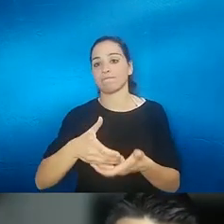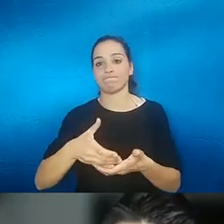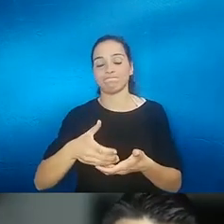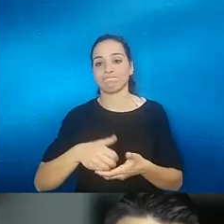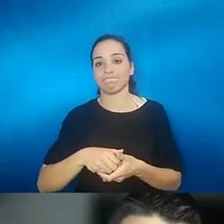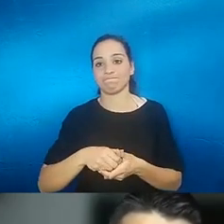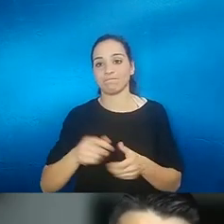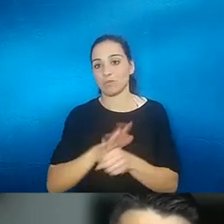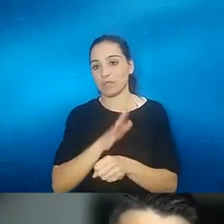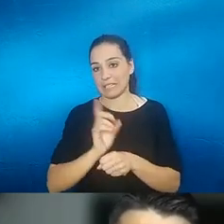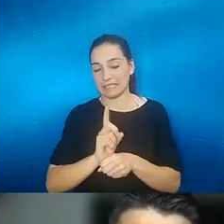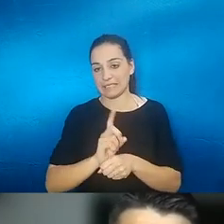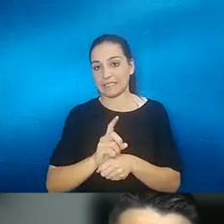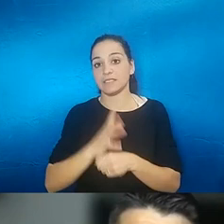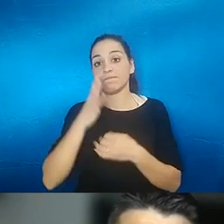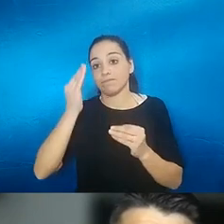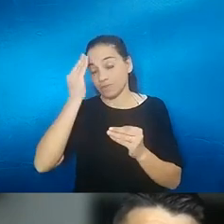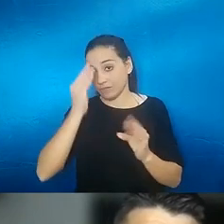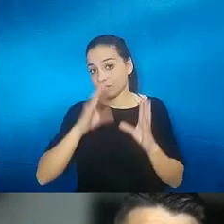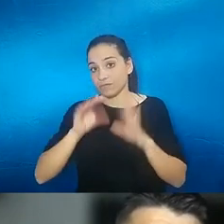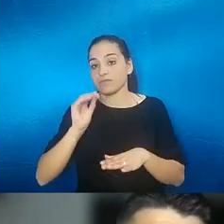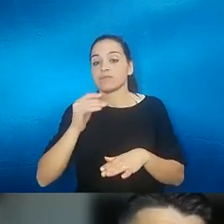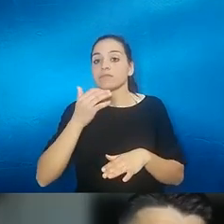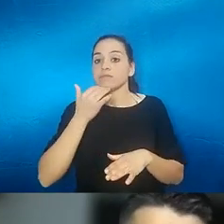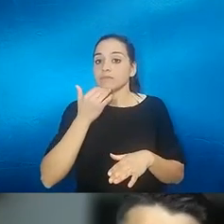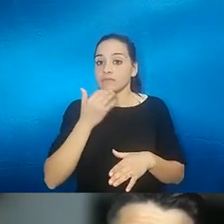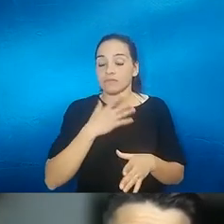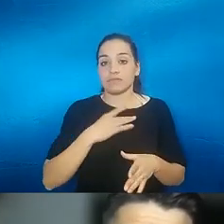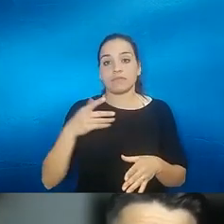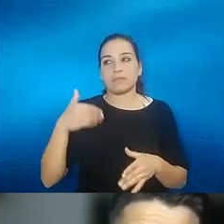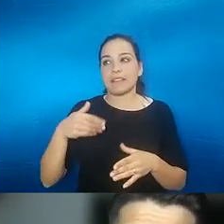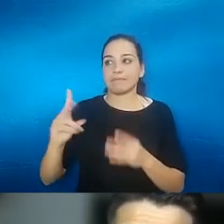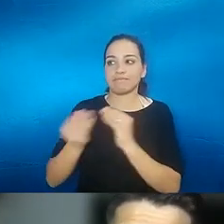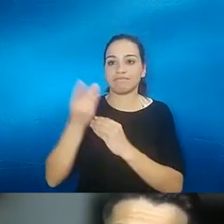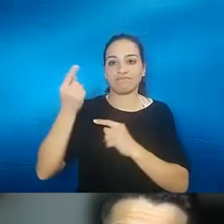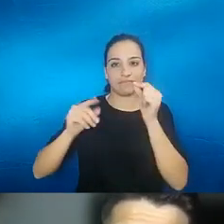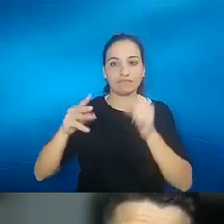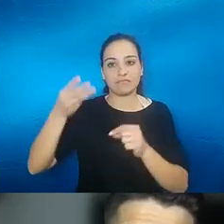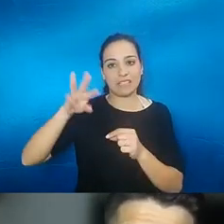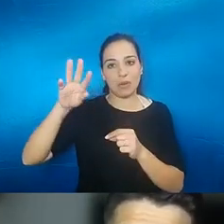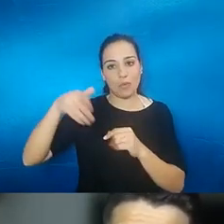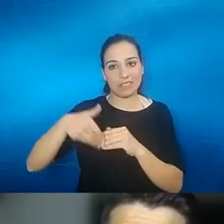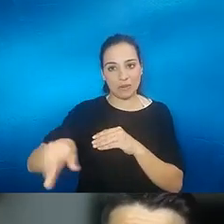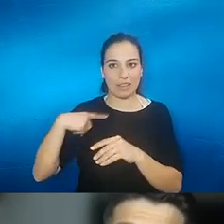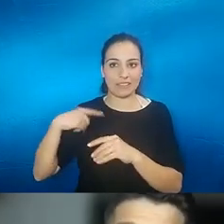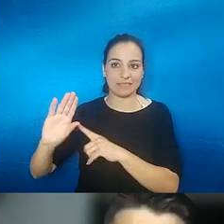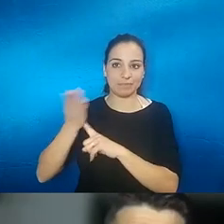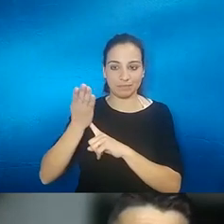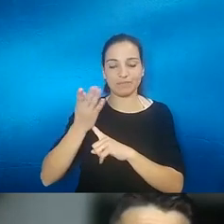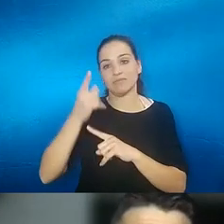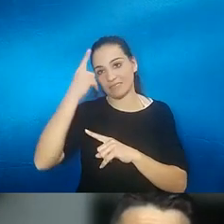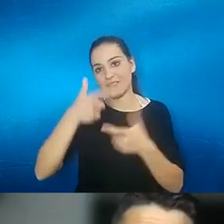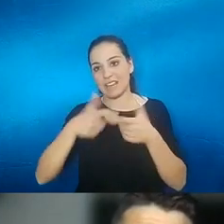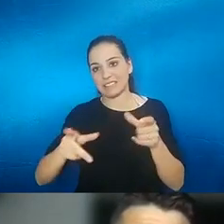según tengo entendido las expectativas de financiación van a llegar en los próximos tres o cuatro meses entonces este tipo de pacientes si